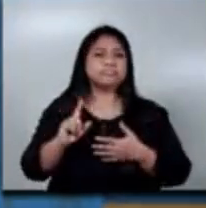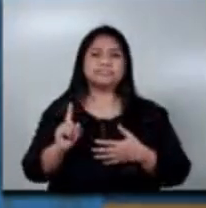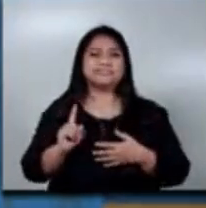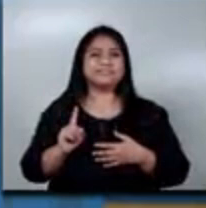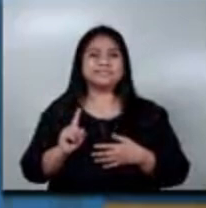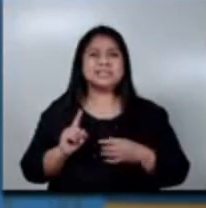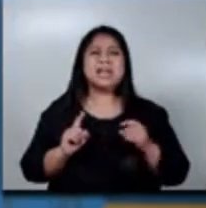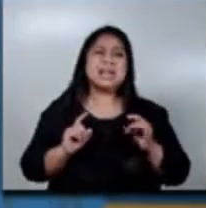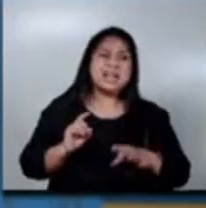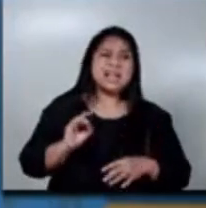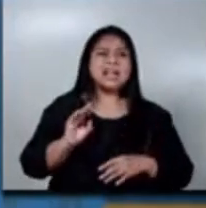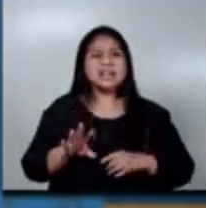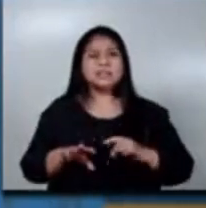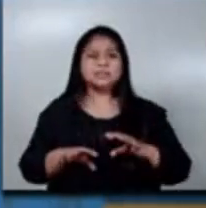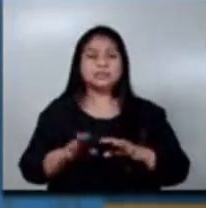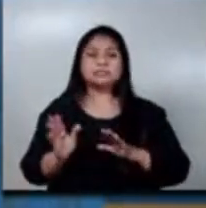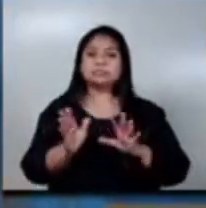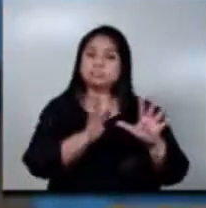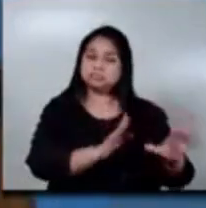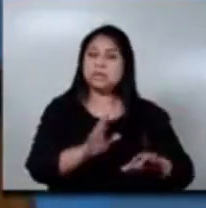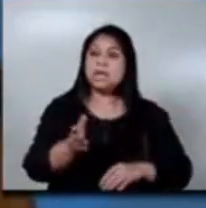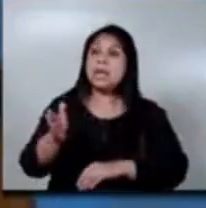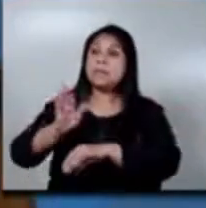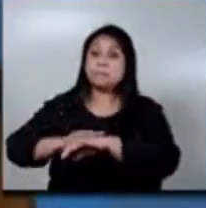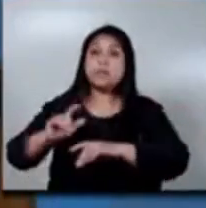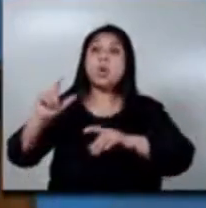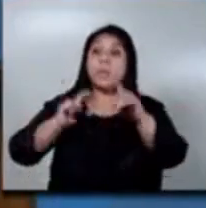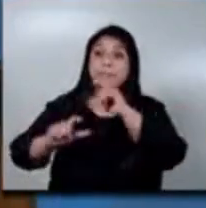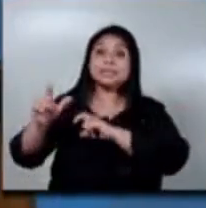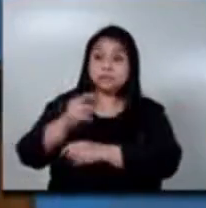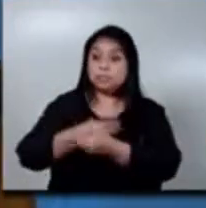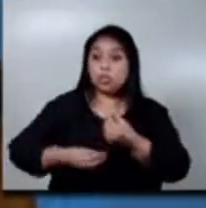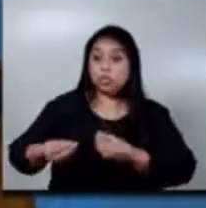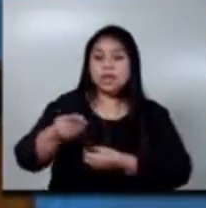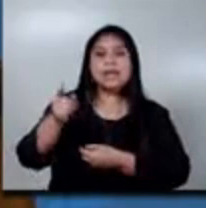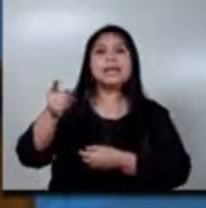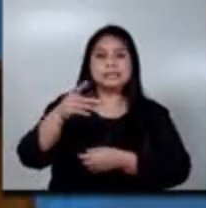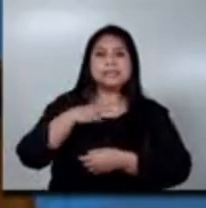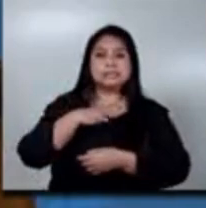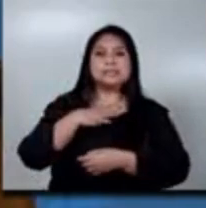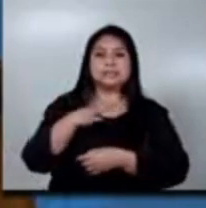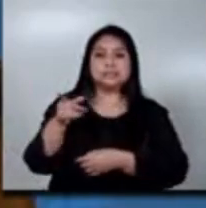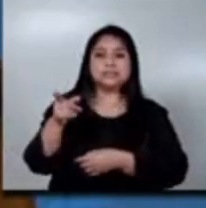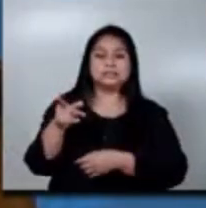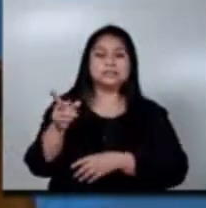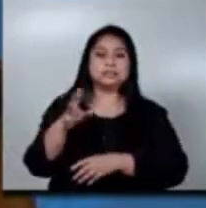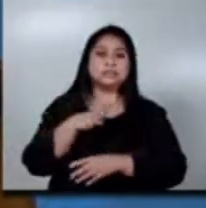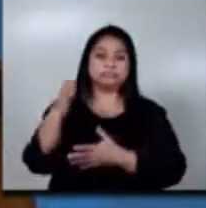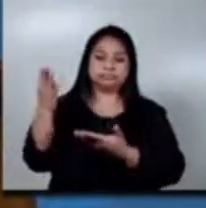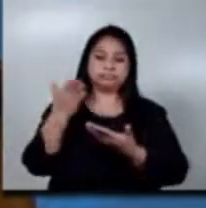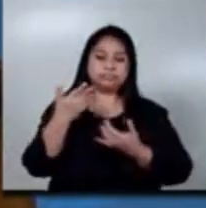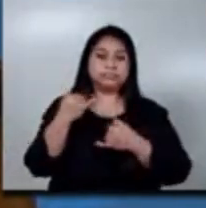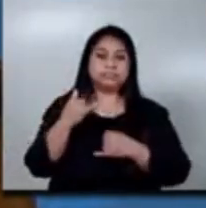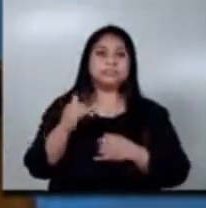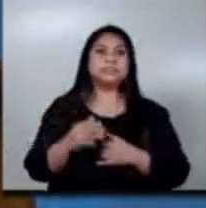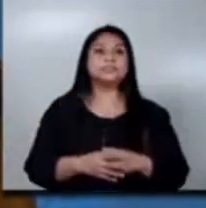Es más, de aquellas que se dedican a actividades comerciales y de producción a nivel industrial. La otra pregunta que me